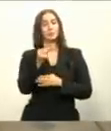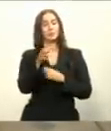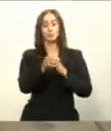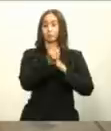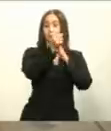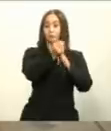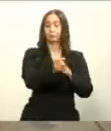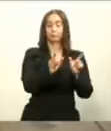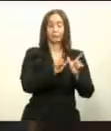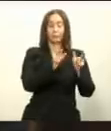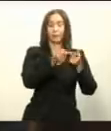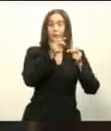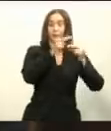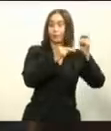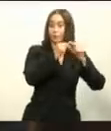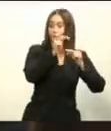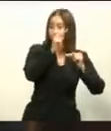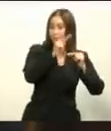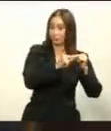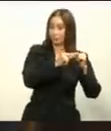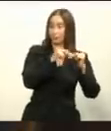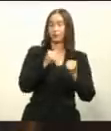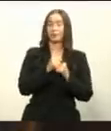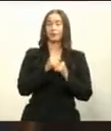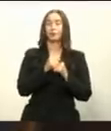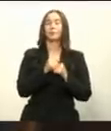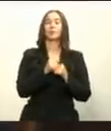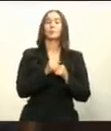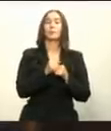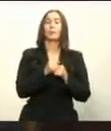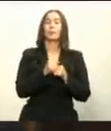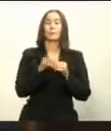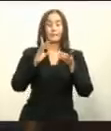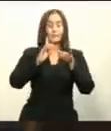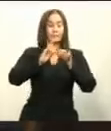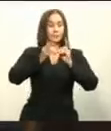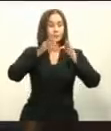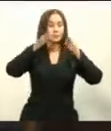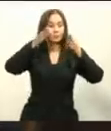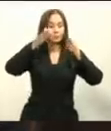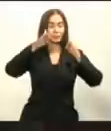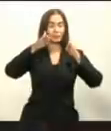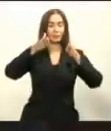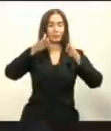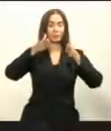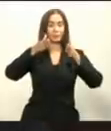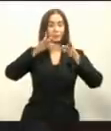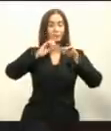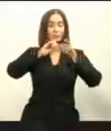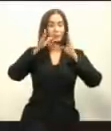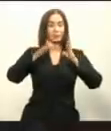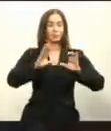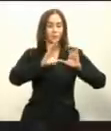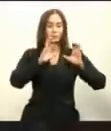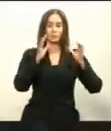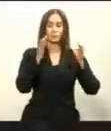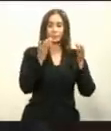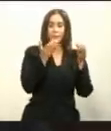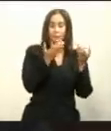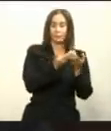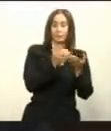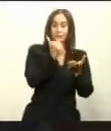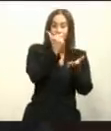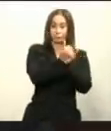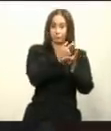del Cabinete de Construcción, Ingeniero Michel Elach, Director de la Comisión Permanente de